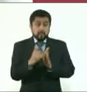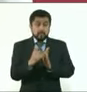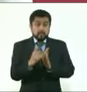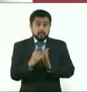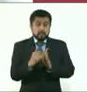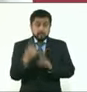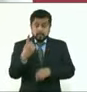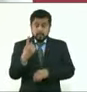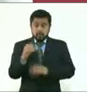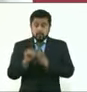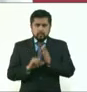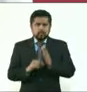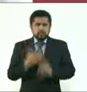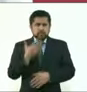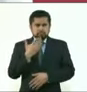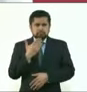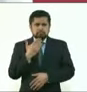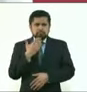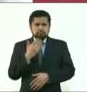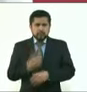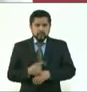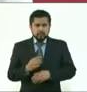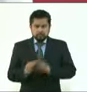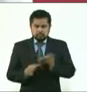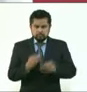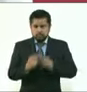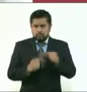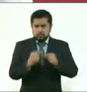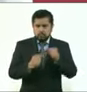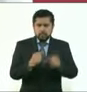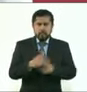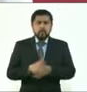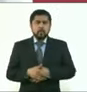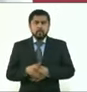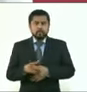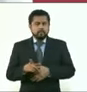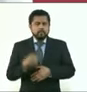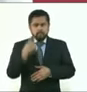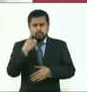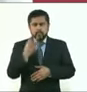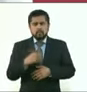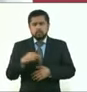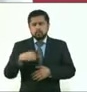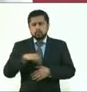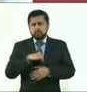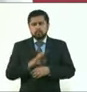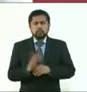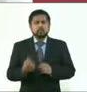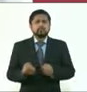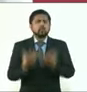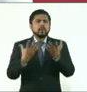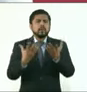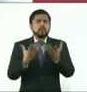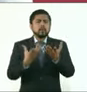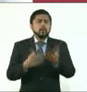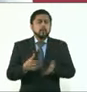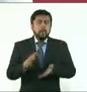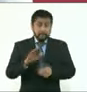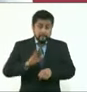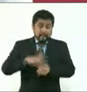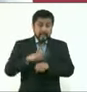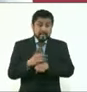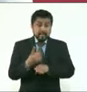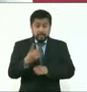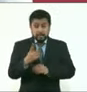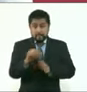mes vamos muy bien, arrancamos muy bien el año. O decirles que el estímulo que estamos dando nos está permitiendo tener mayor recaudación durante el